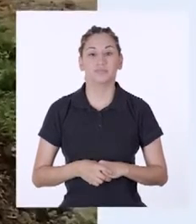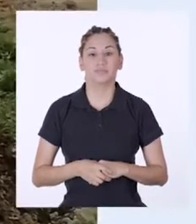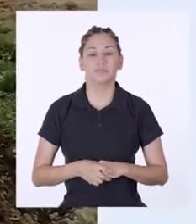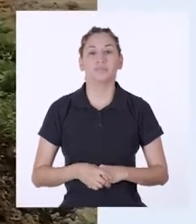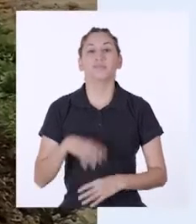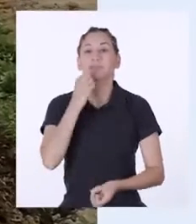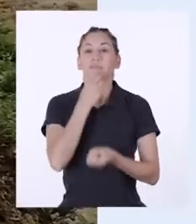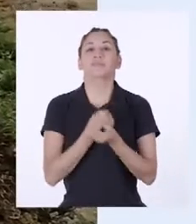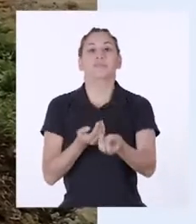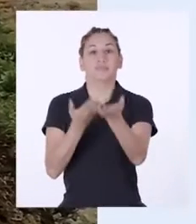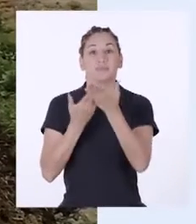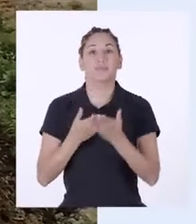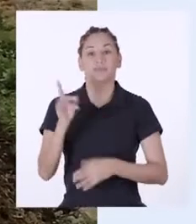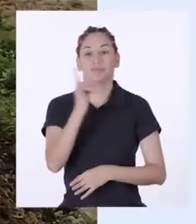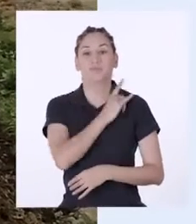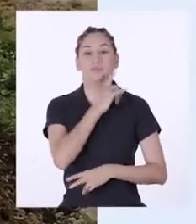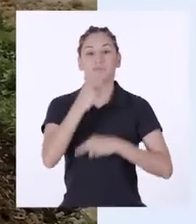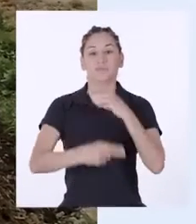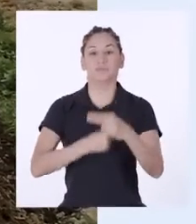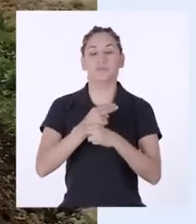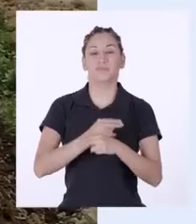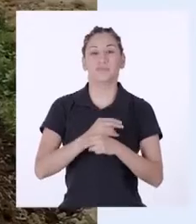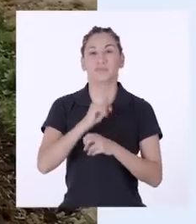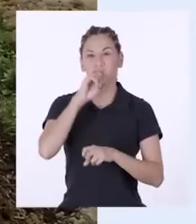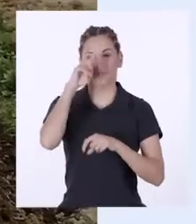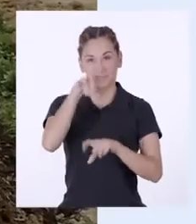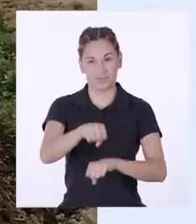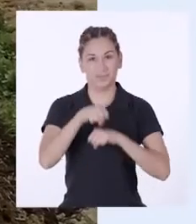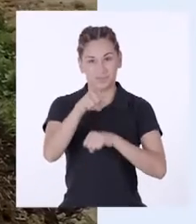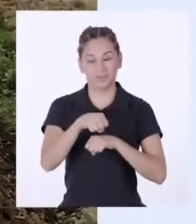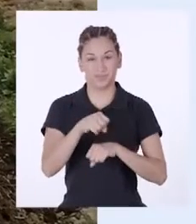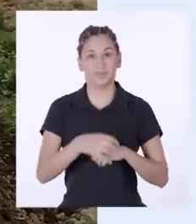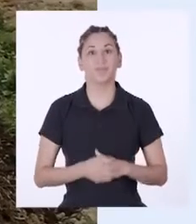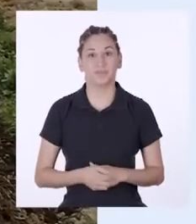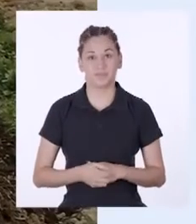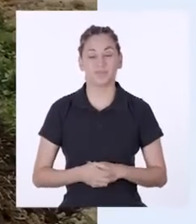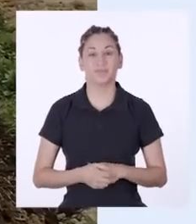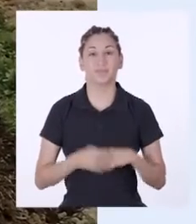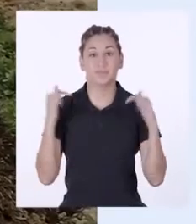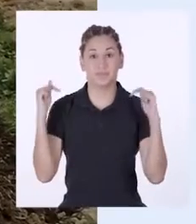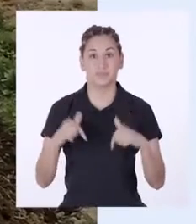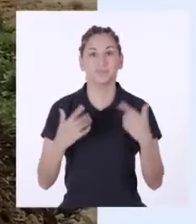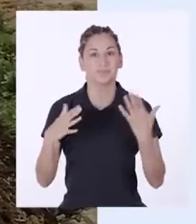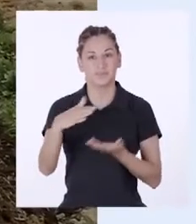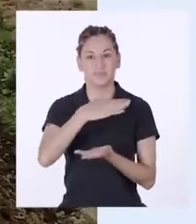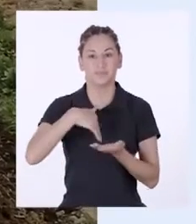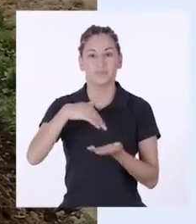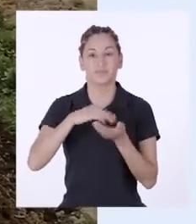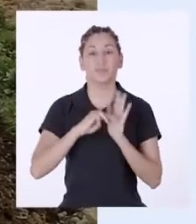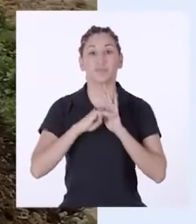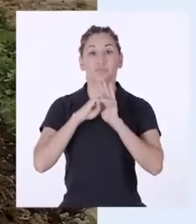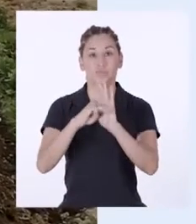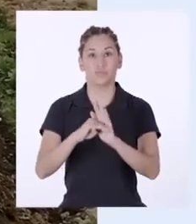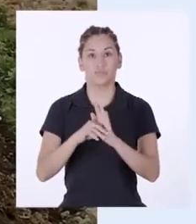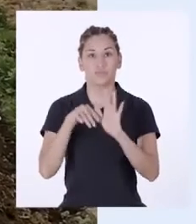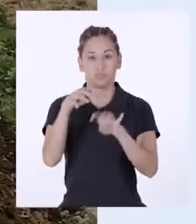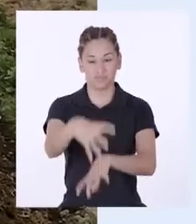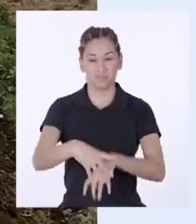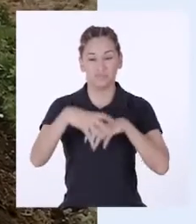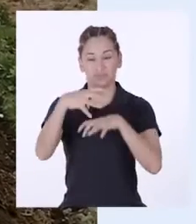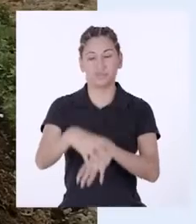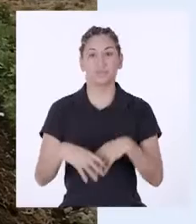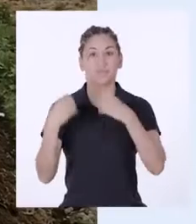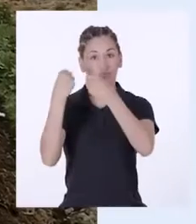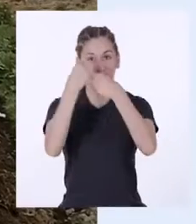Bienvenidos a la Universidad Nacional Agraria La Molina. Estamos en el Centro Modelo de Tratamiento de Residuos